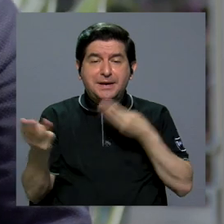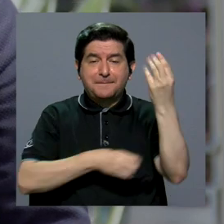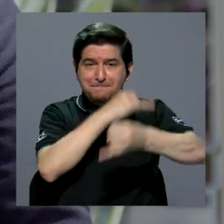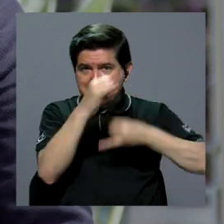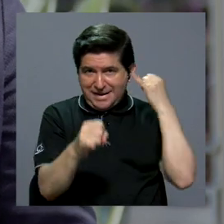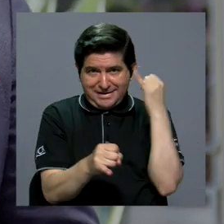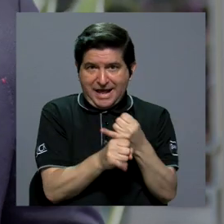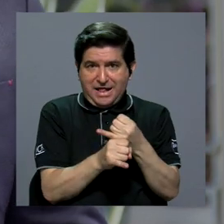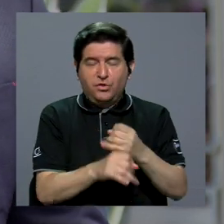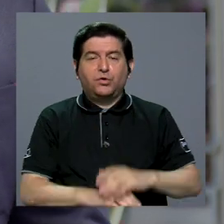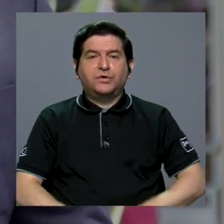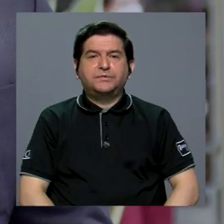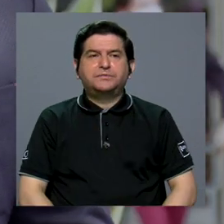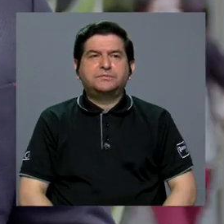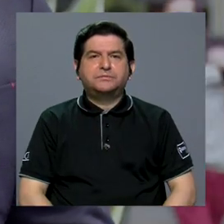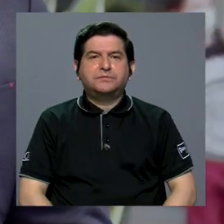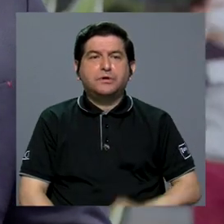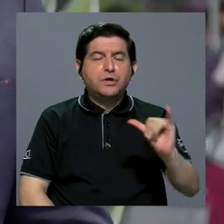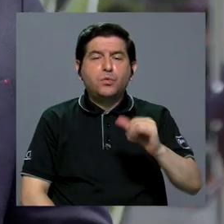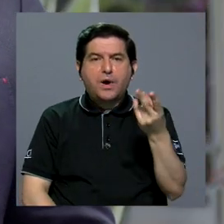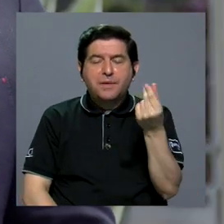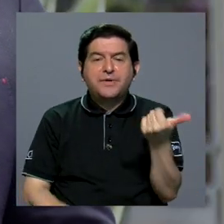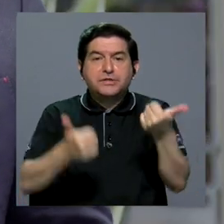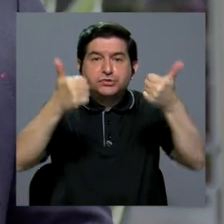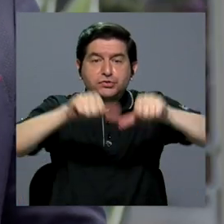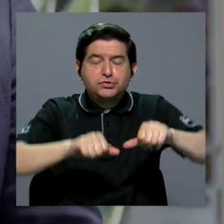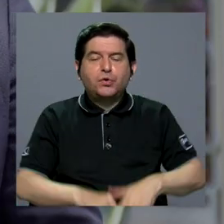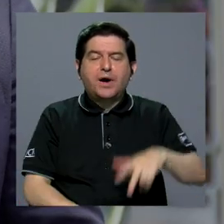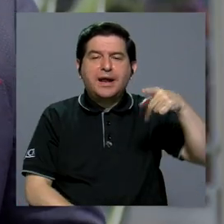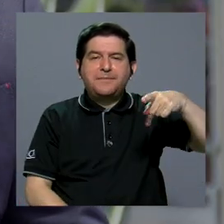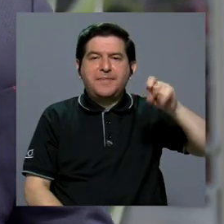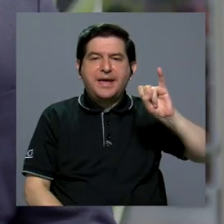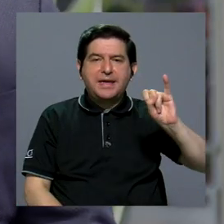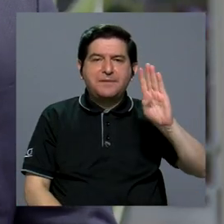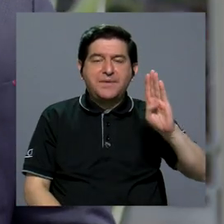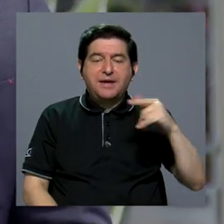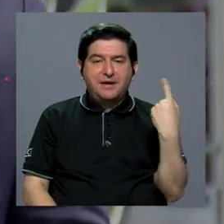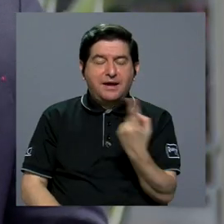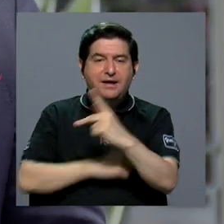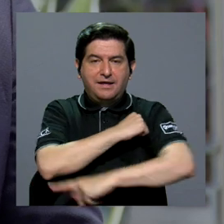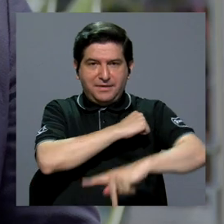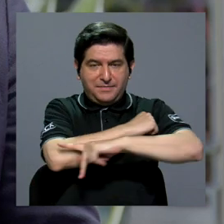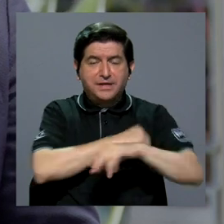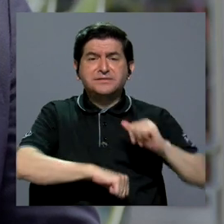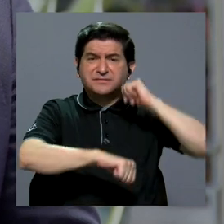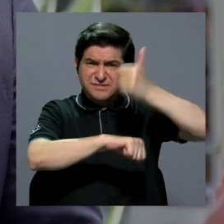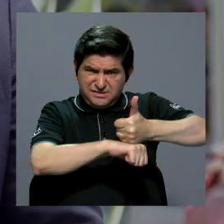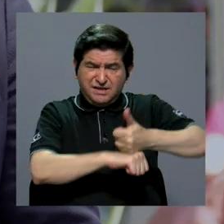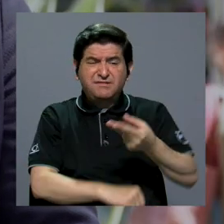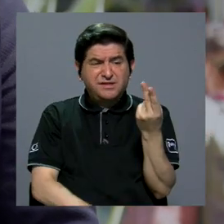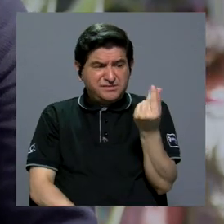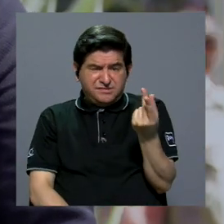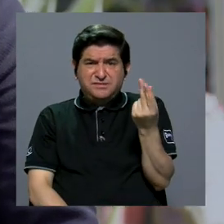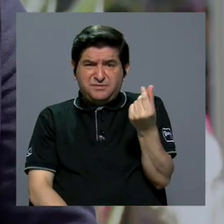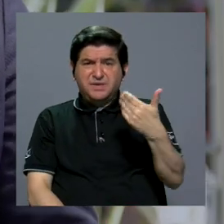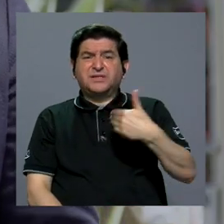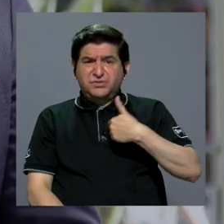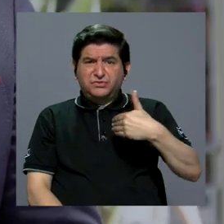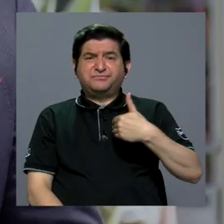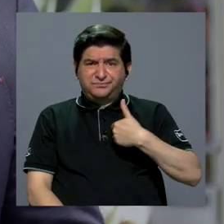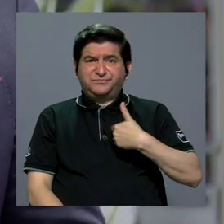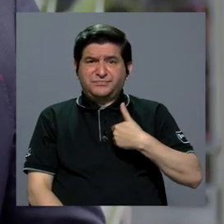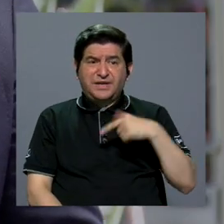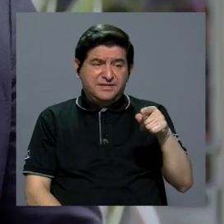internacional, la determinación del precio de acuerdo con el Producto Interno Bruto de cada país. Eso determina de alguna manera el precio que va a tener